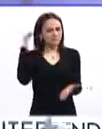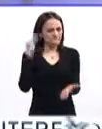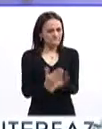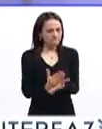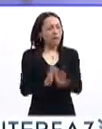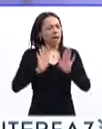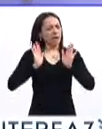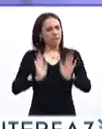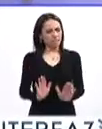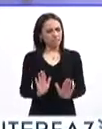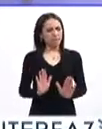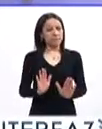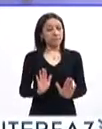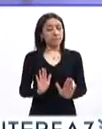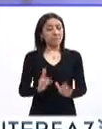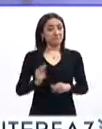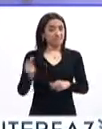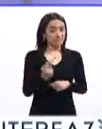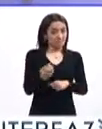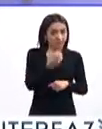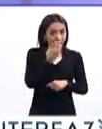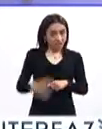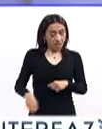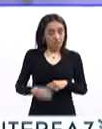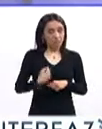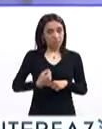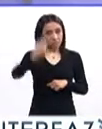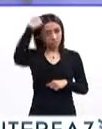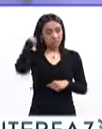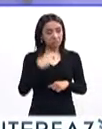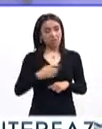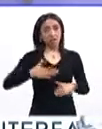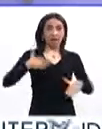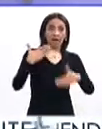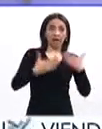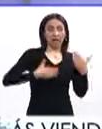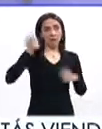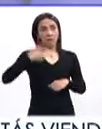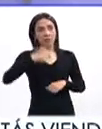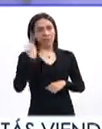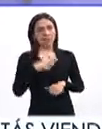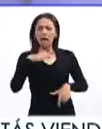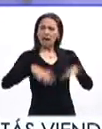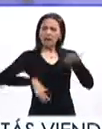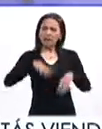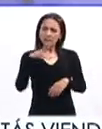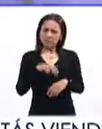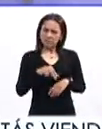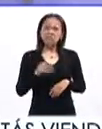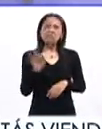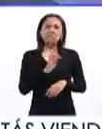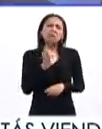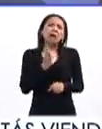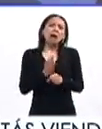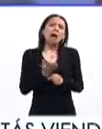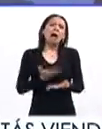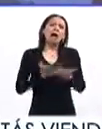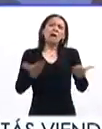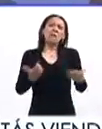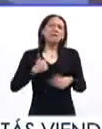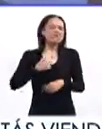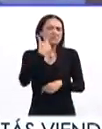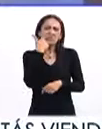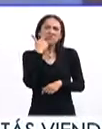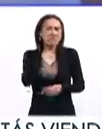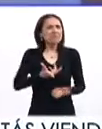pensar que no necesariamente tenemos por qué estar así, ¿no? Si en esta ocasión yo no deseo celebrar la Navidad, si en esta ocasión